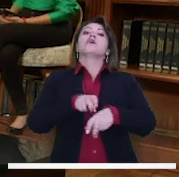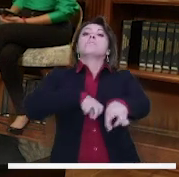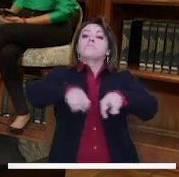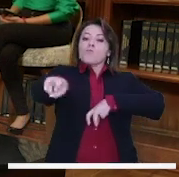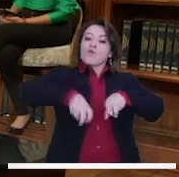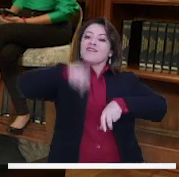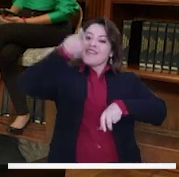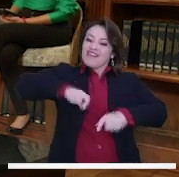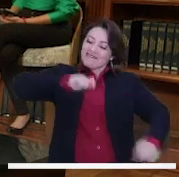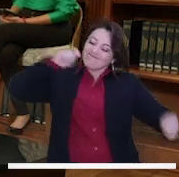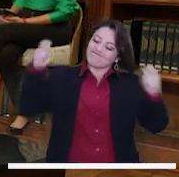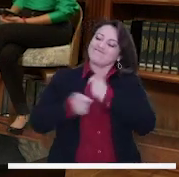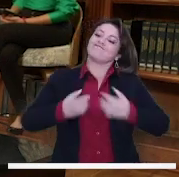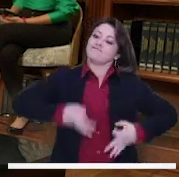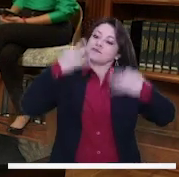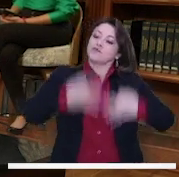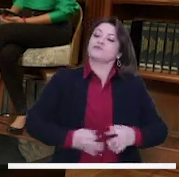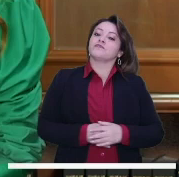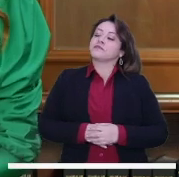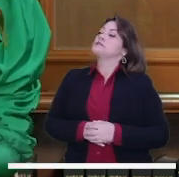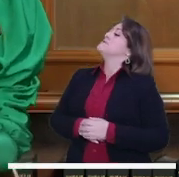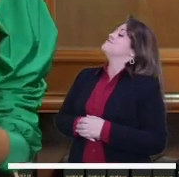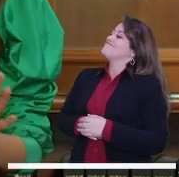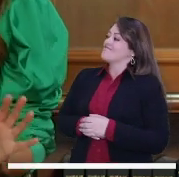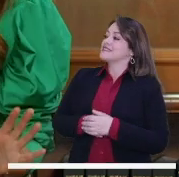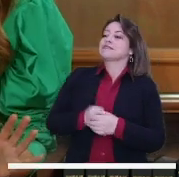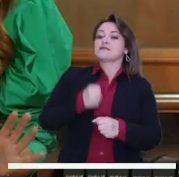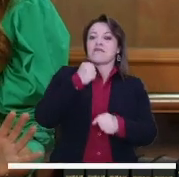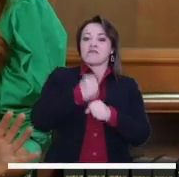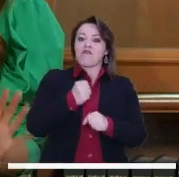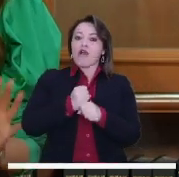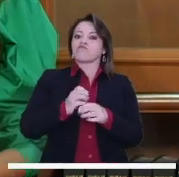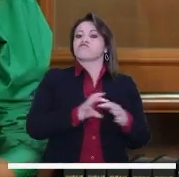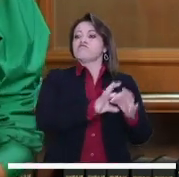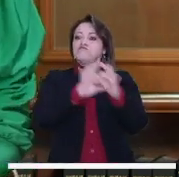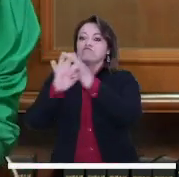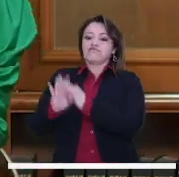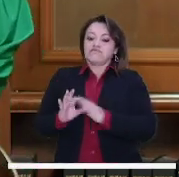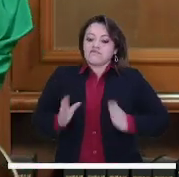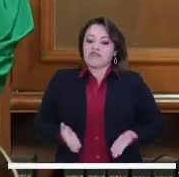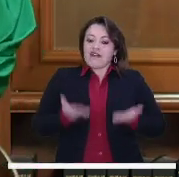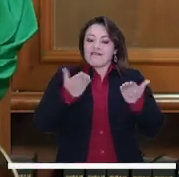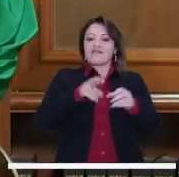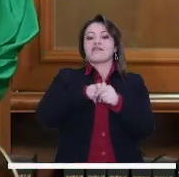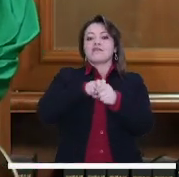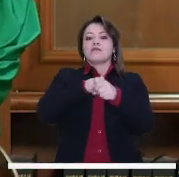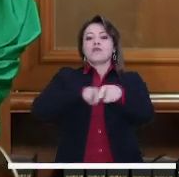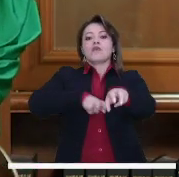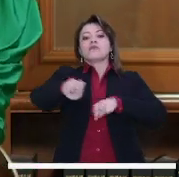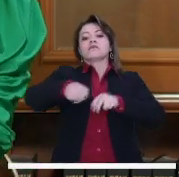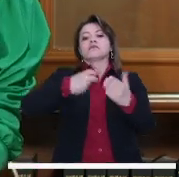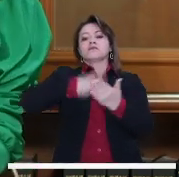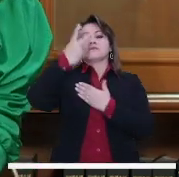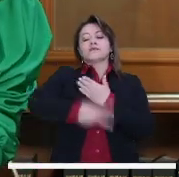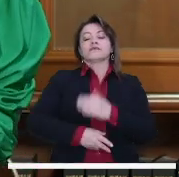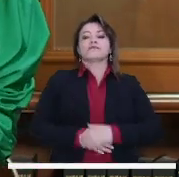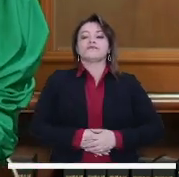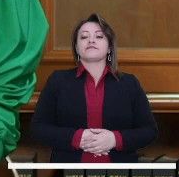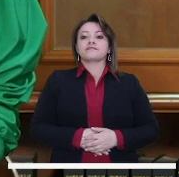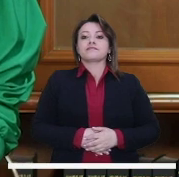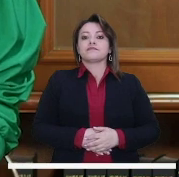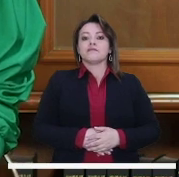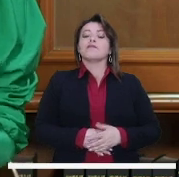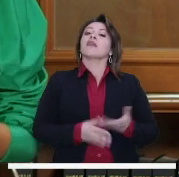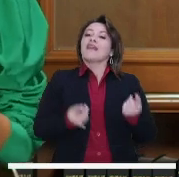movilidad por fin funcione en Bogotá. Un trabajo en conjunto en realidad se necesita para poder sacar adelante estos proyectos,